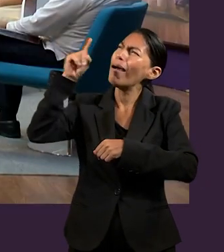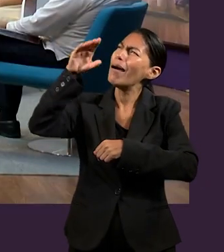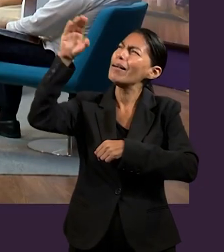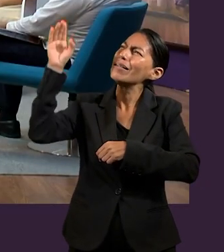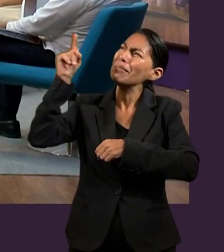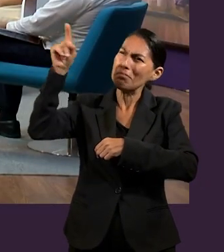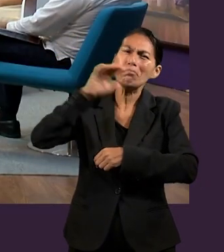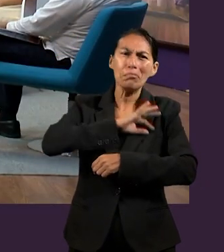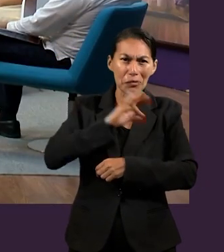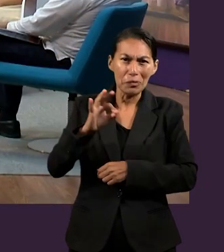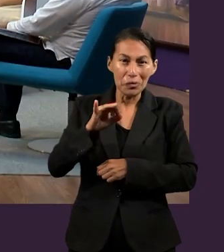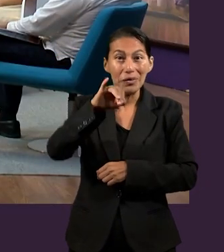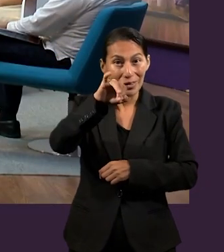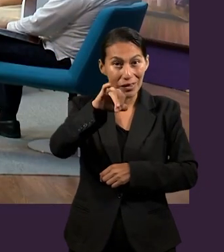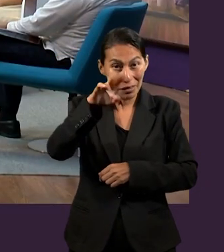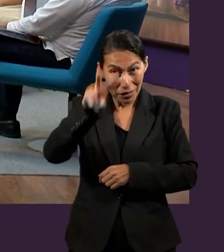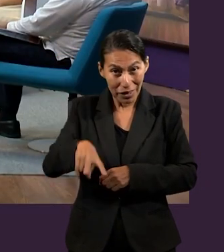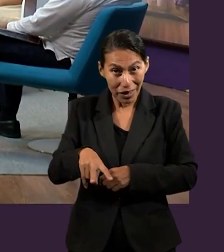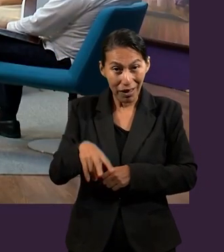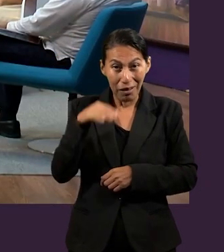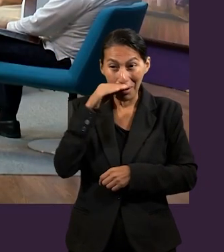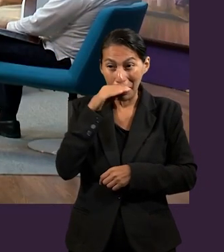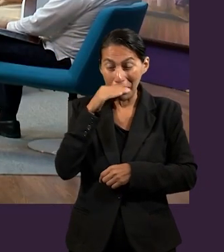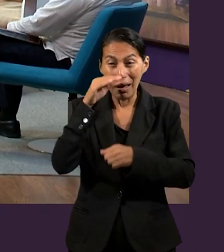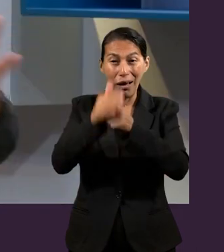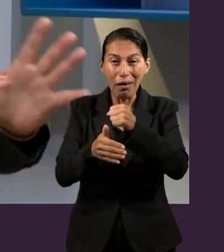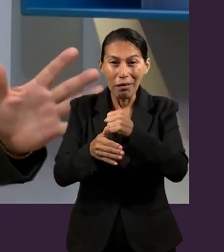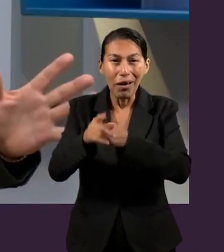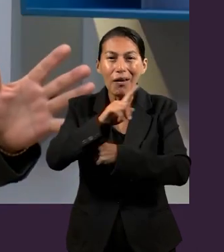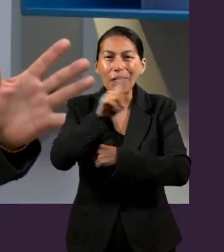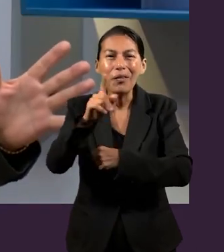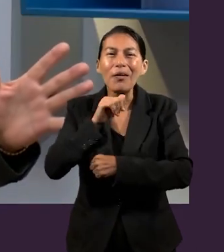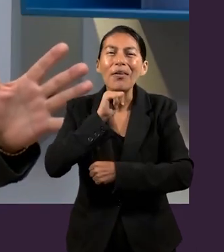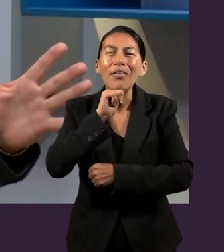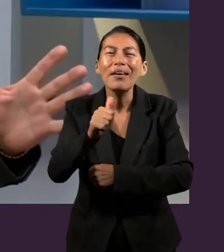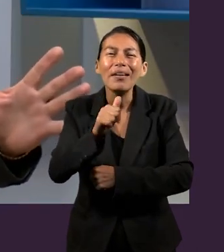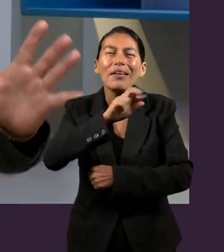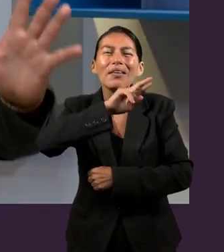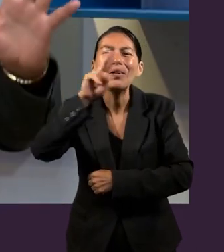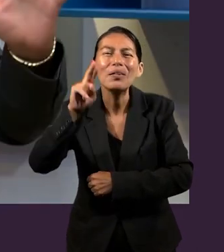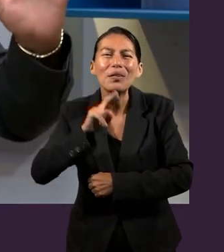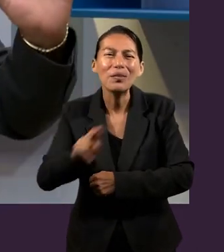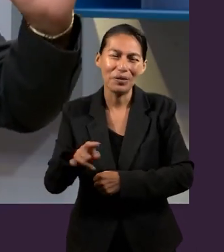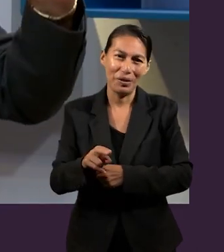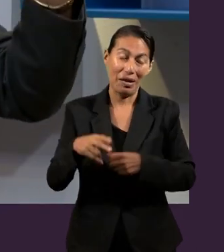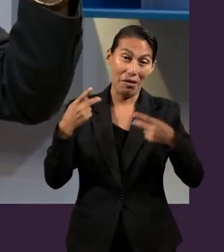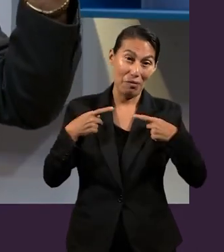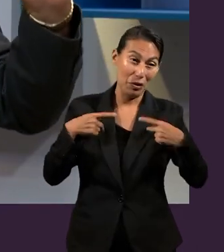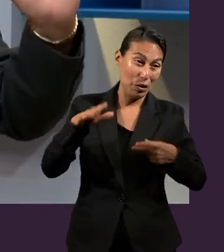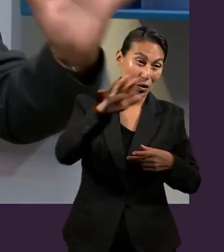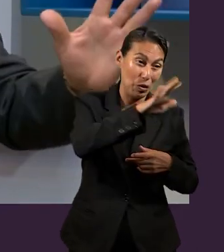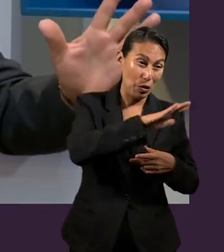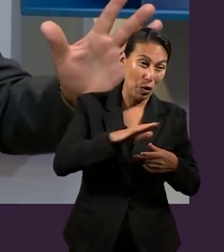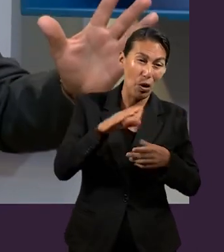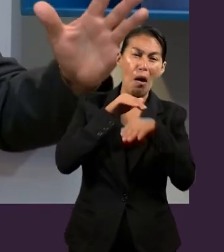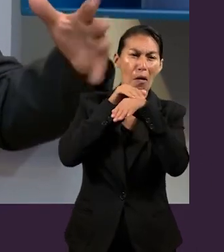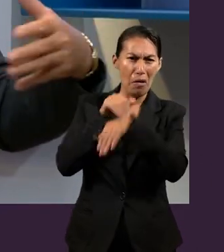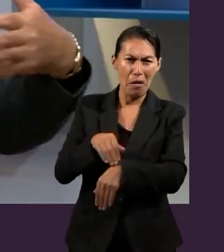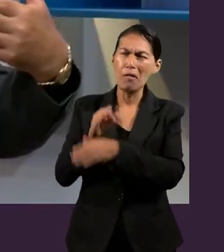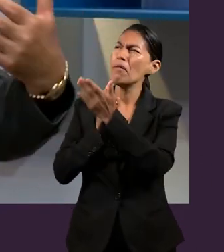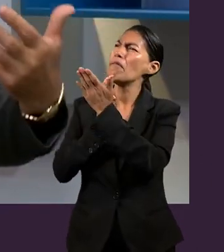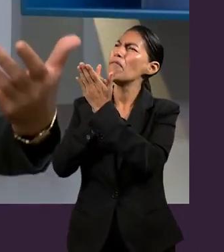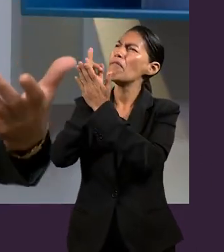Adelide, en el sentido de que pues nunca se va a acabar, la gracia nunca se va a acabar y cuando estemos los redimidos,